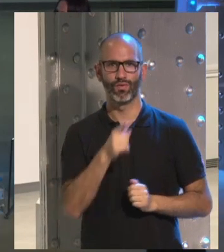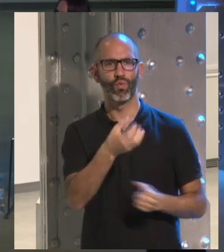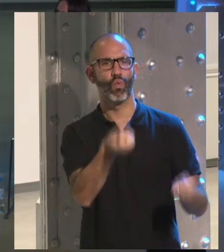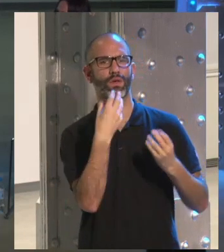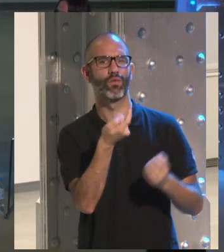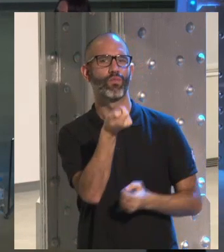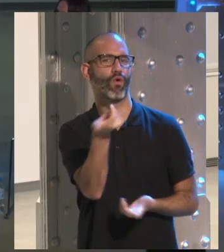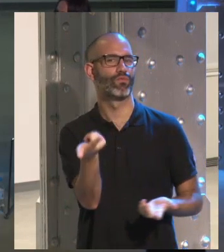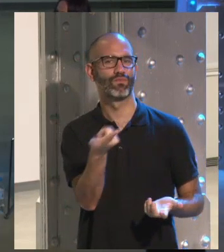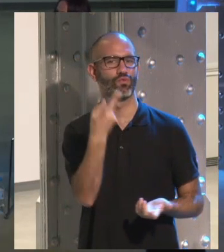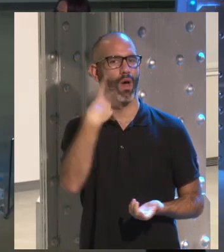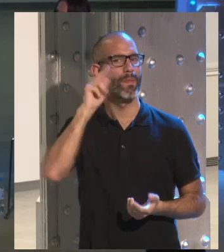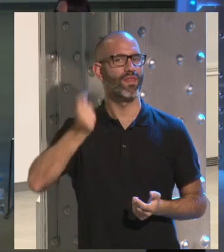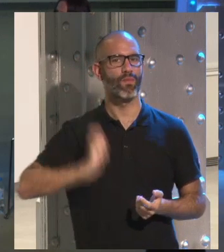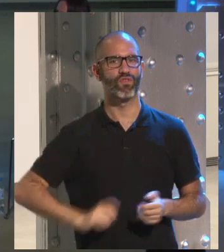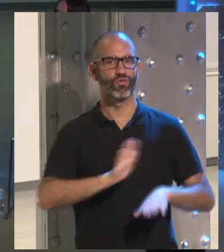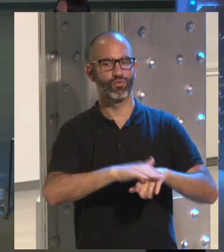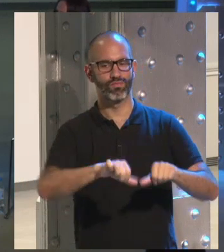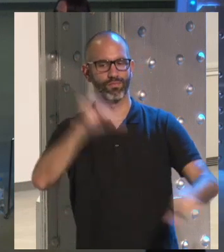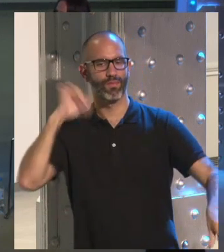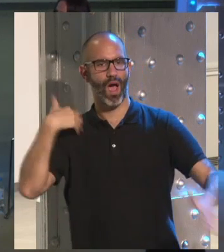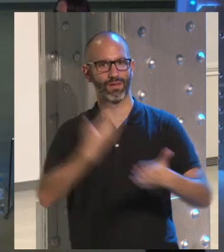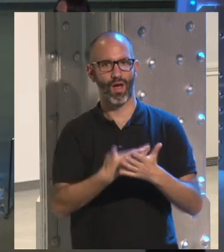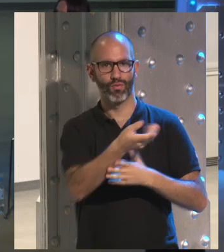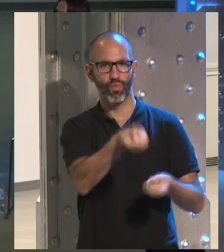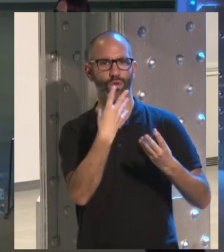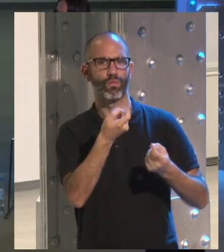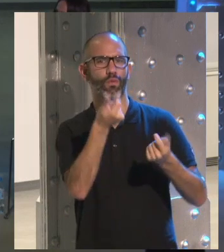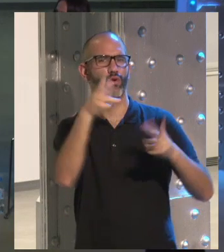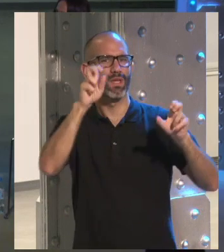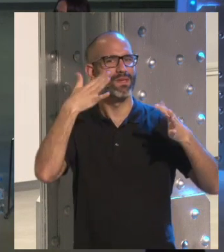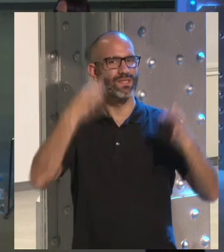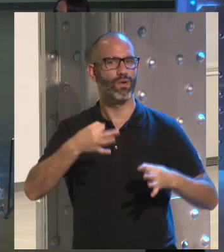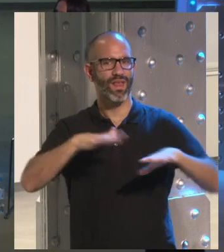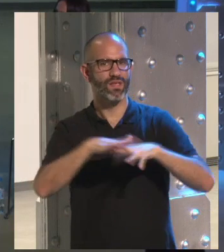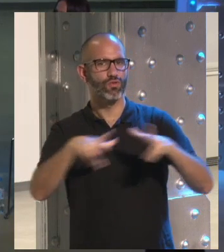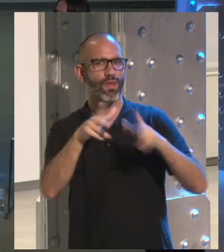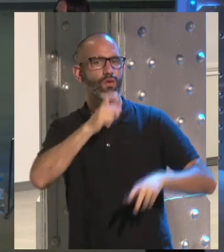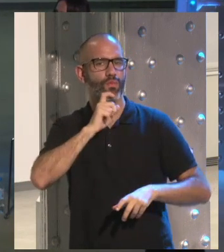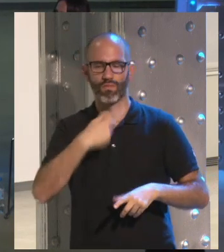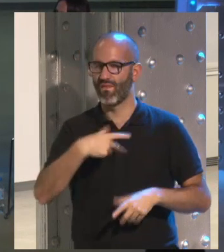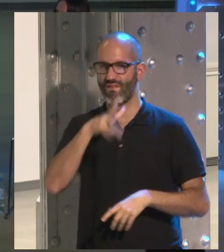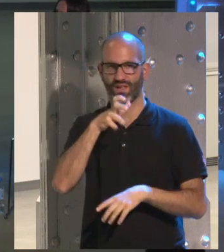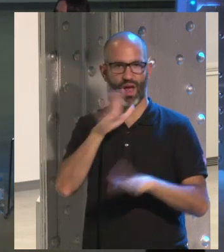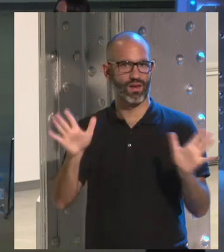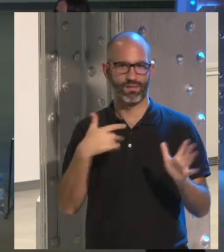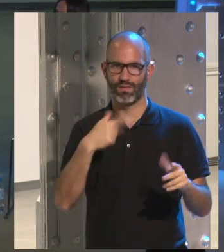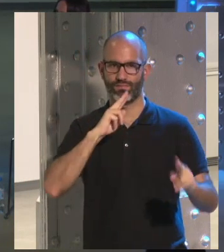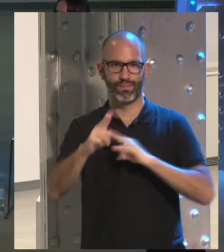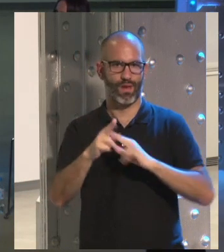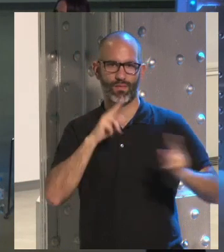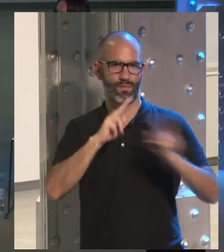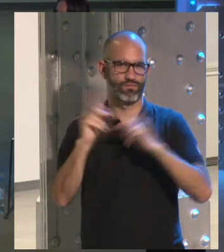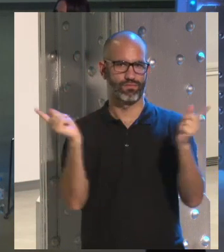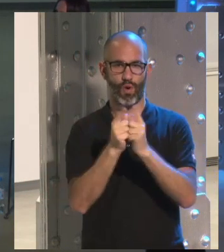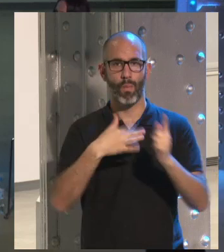Cuéntanos un poco, ¿cómo está ahora, en términos generales, la seguridad en las redes sociales? Fatal. Ya te puedo hacer una